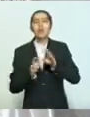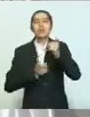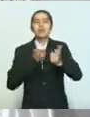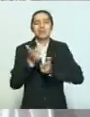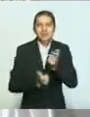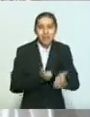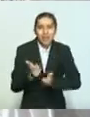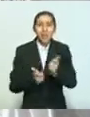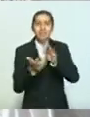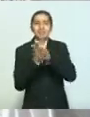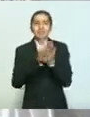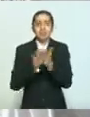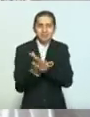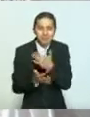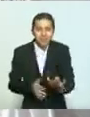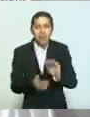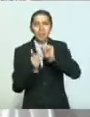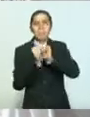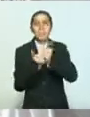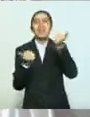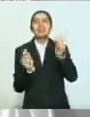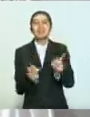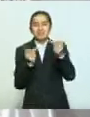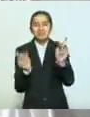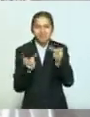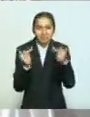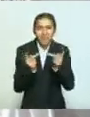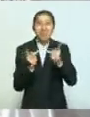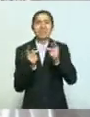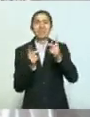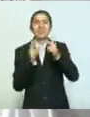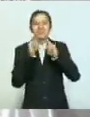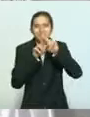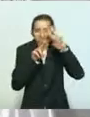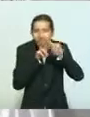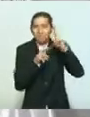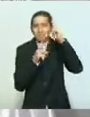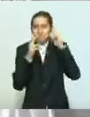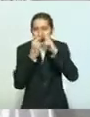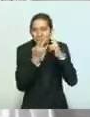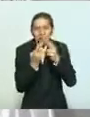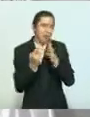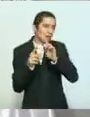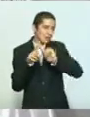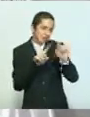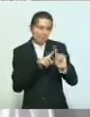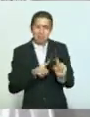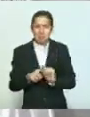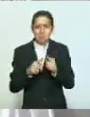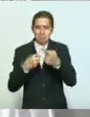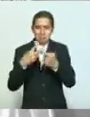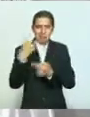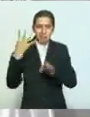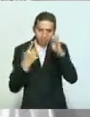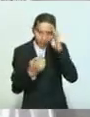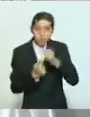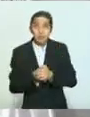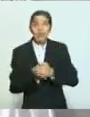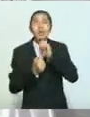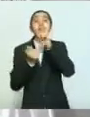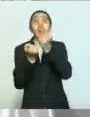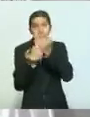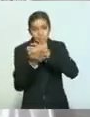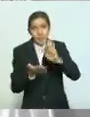abarrotes, tortillerías, panaderías, estéticas, entre otras. Además, esta semana